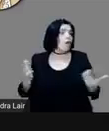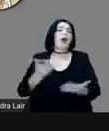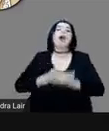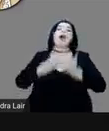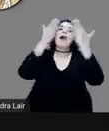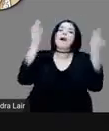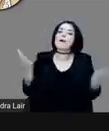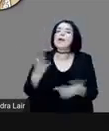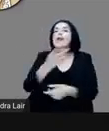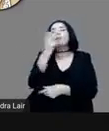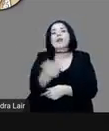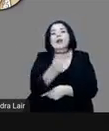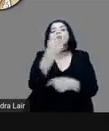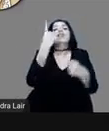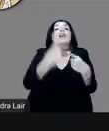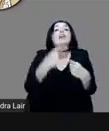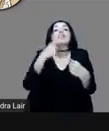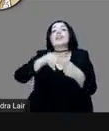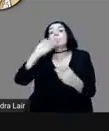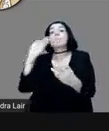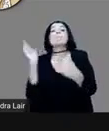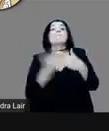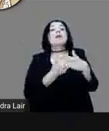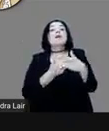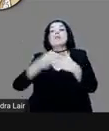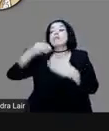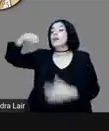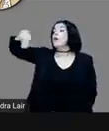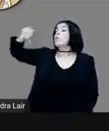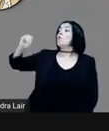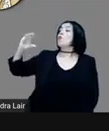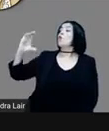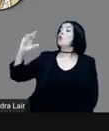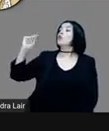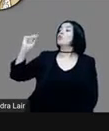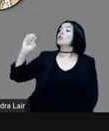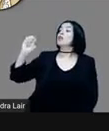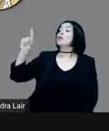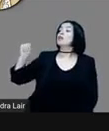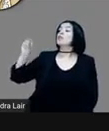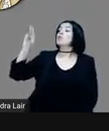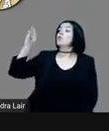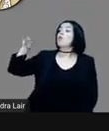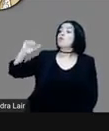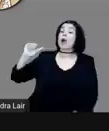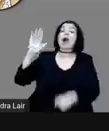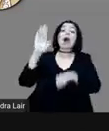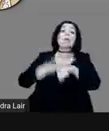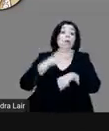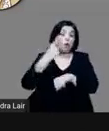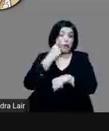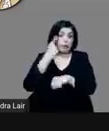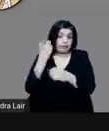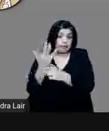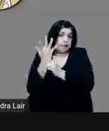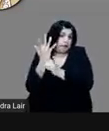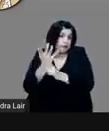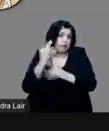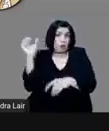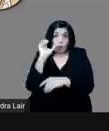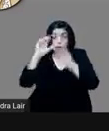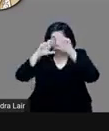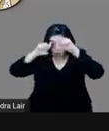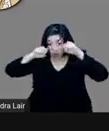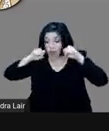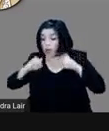Porque se dice que cuando se asoma, le avientan varas, le avientan con hondas piedras, etcétera,